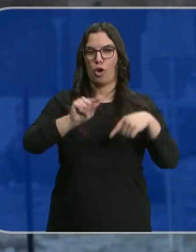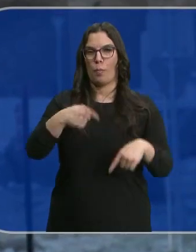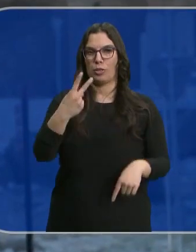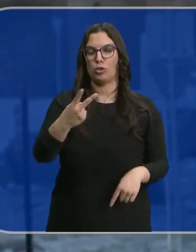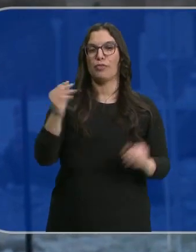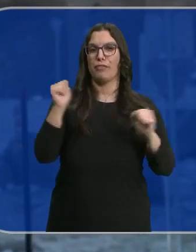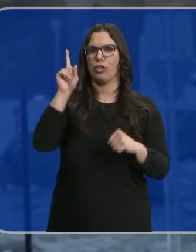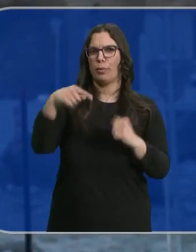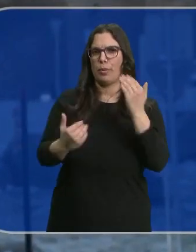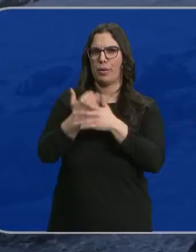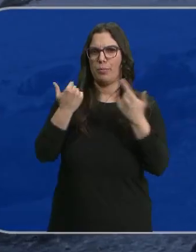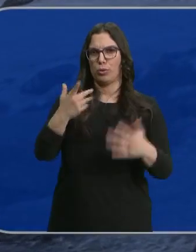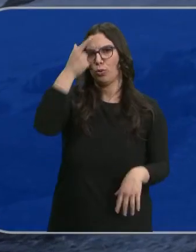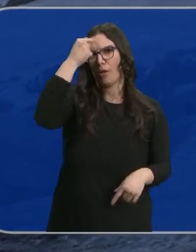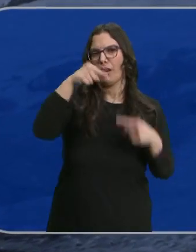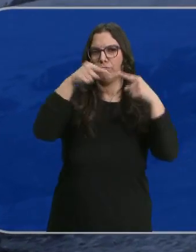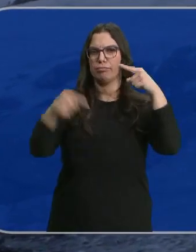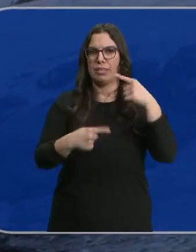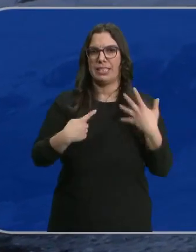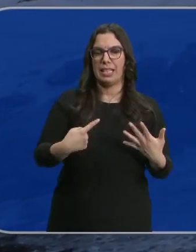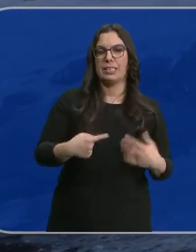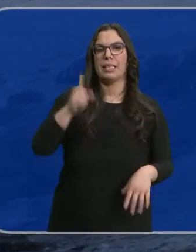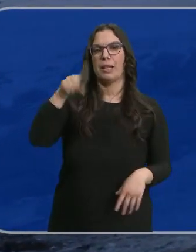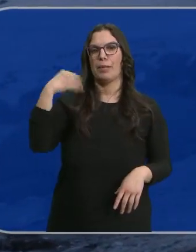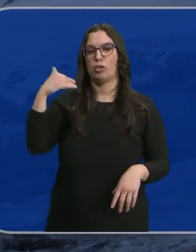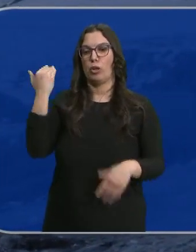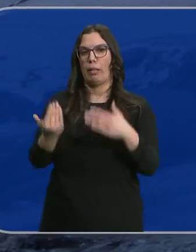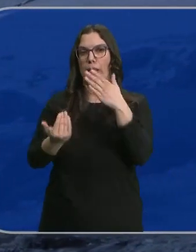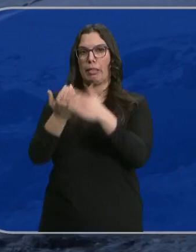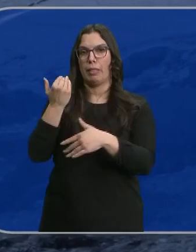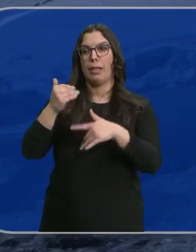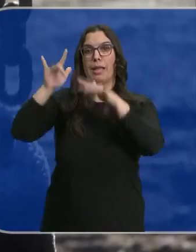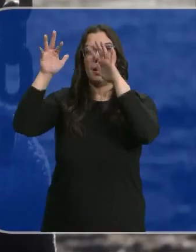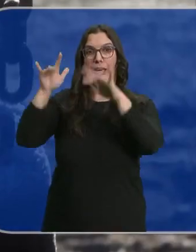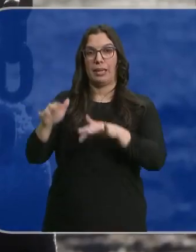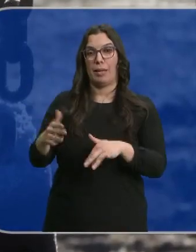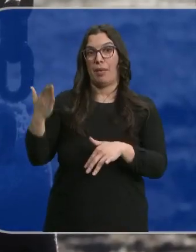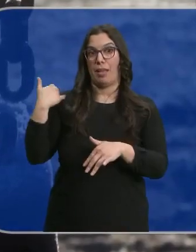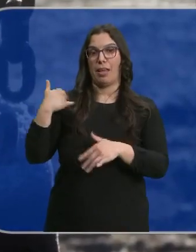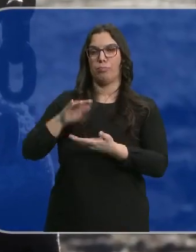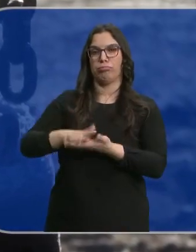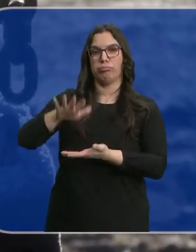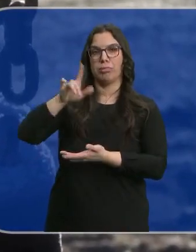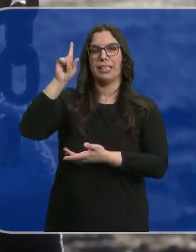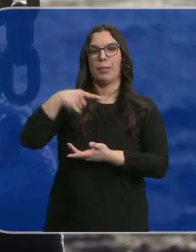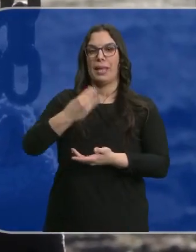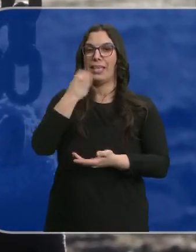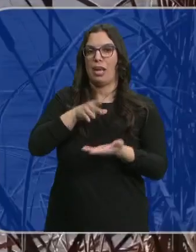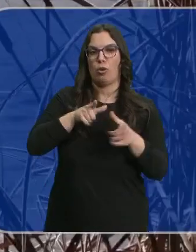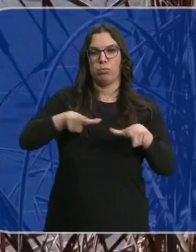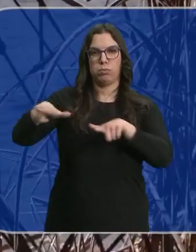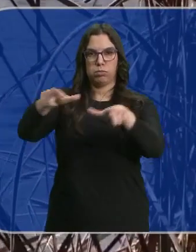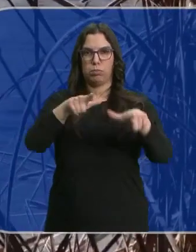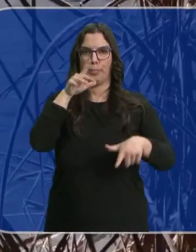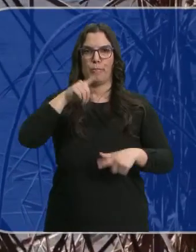mantenía en Ávila a primera hora de la mañana con menos 6 y en Soria. Amanecían con la nieve que dejó la jornada de ayer y con placas de hielo por